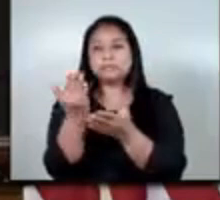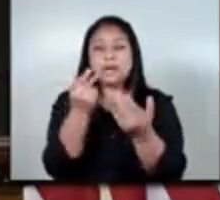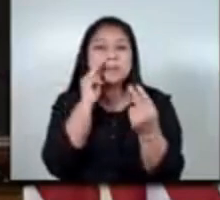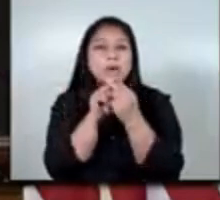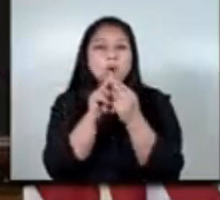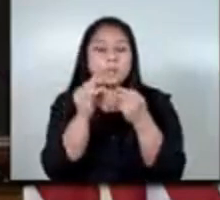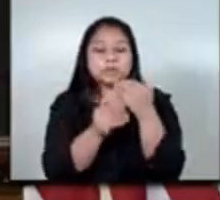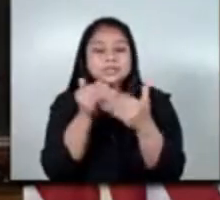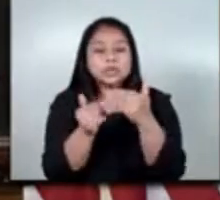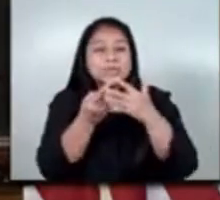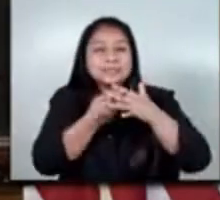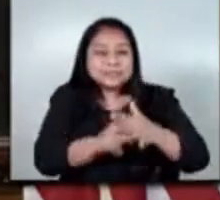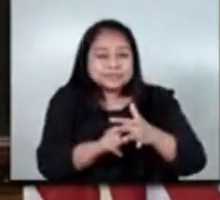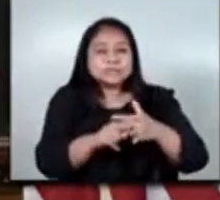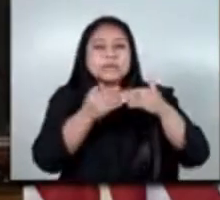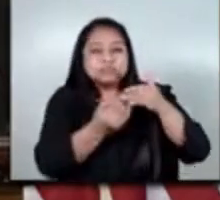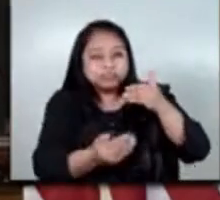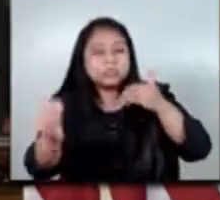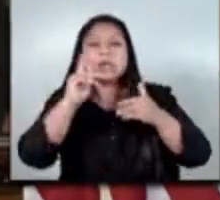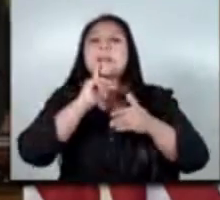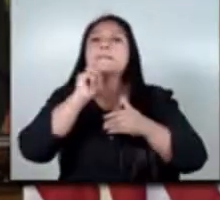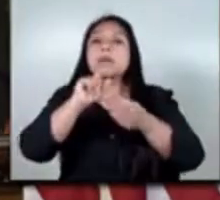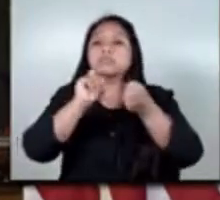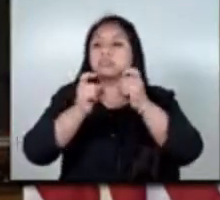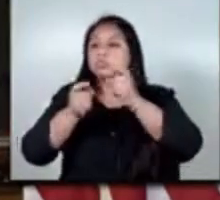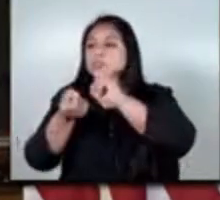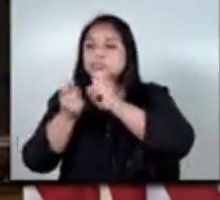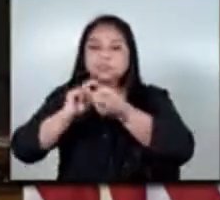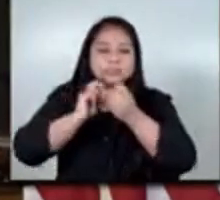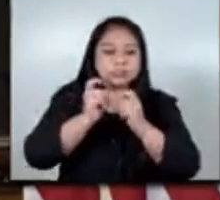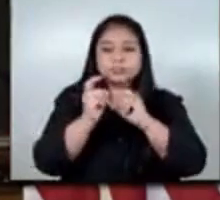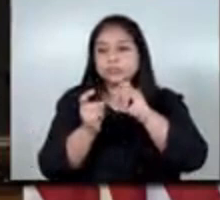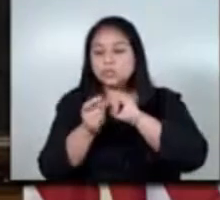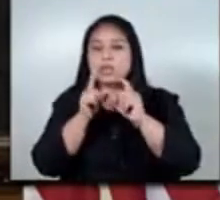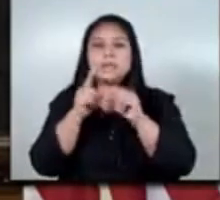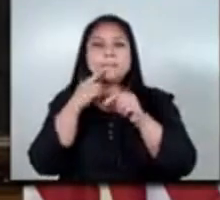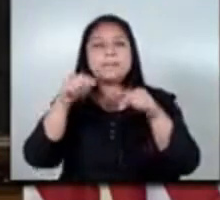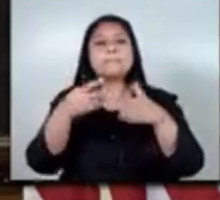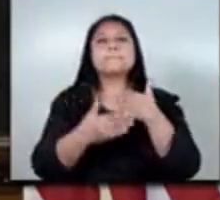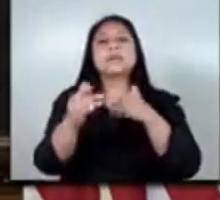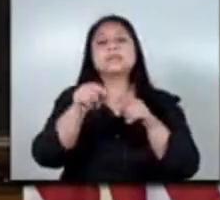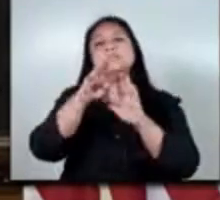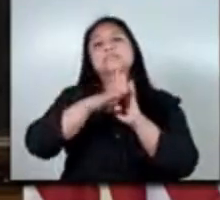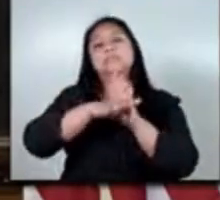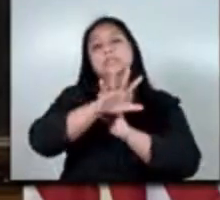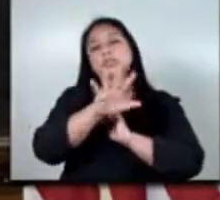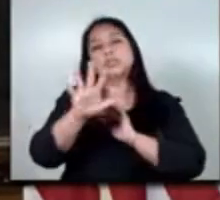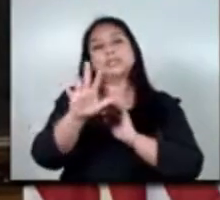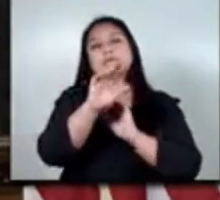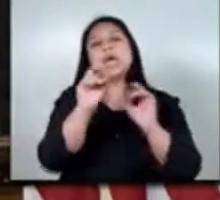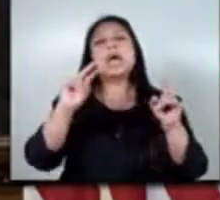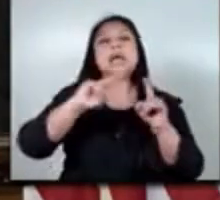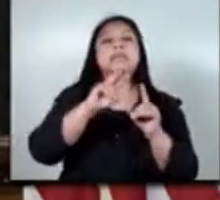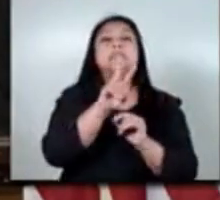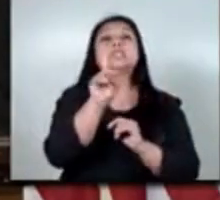el proceso de cero y entonces poder empezar a hacer las mejoras y las gestiones que era un lugar en este momento a una reducción de 55 a 21 días